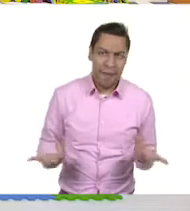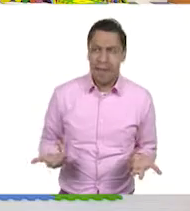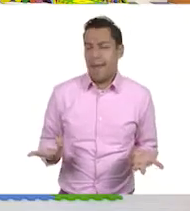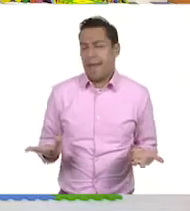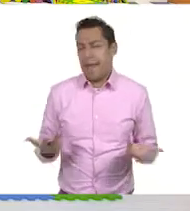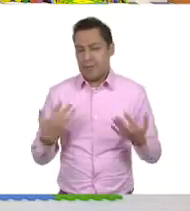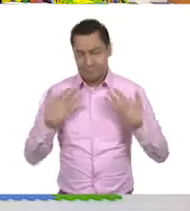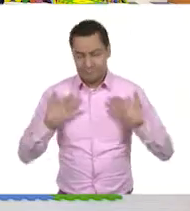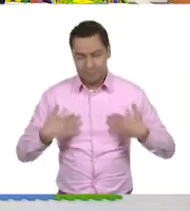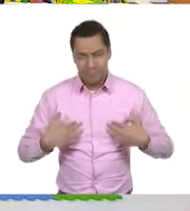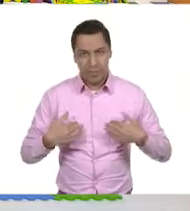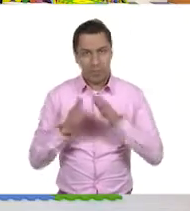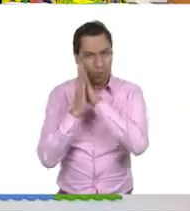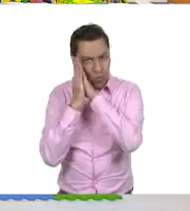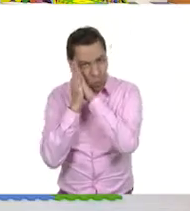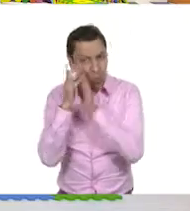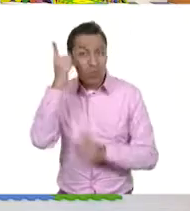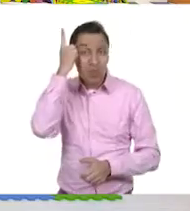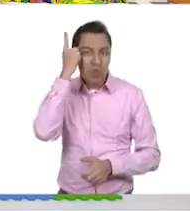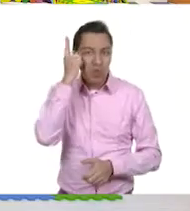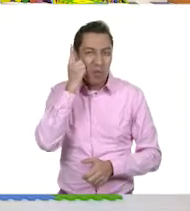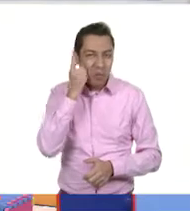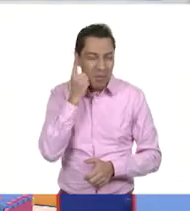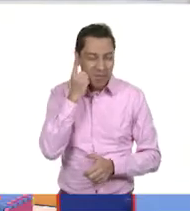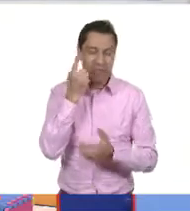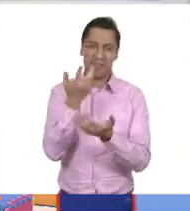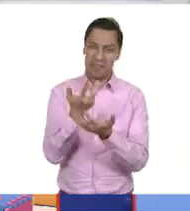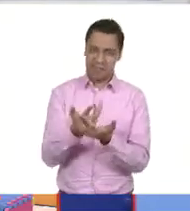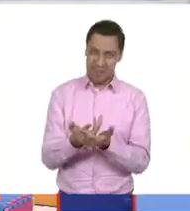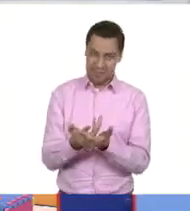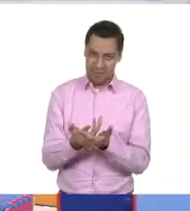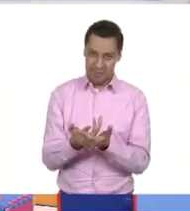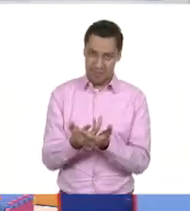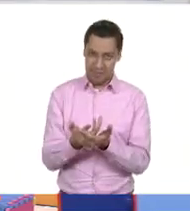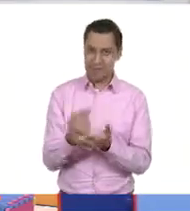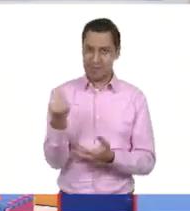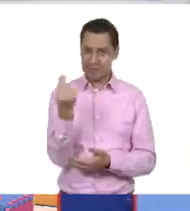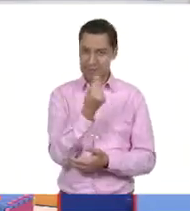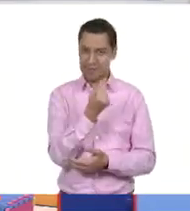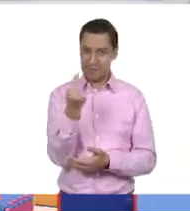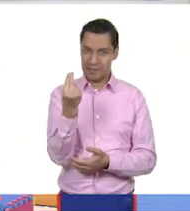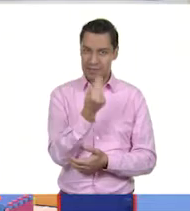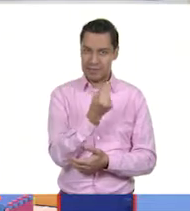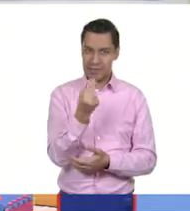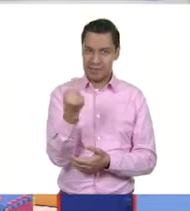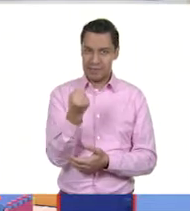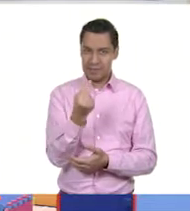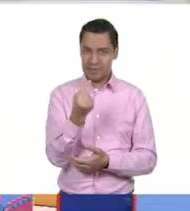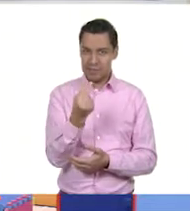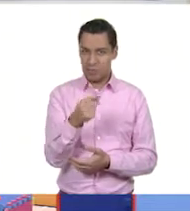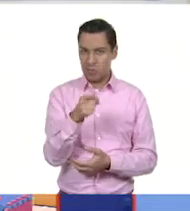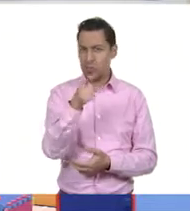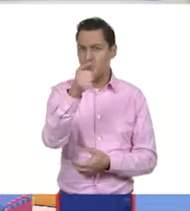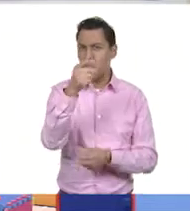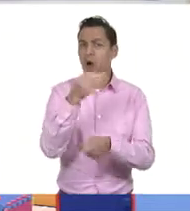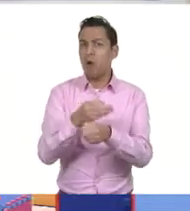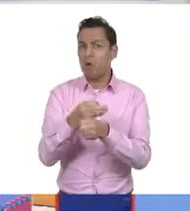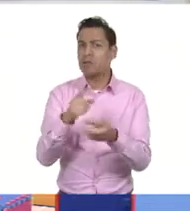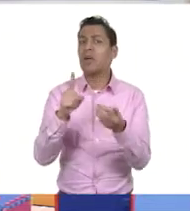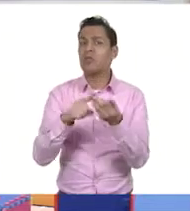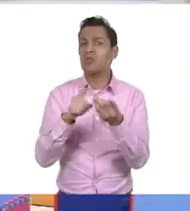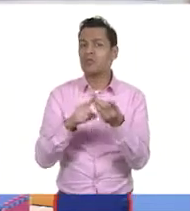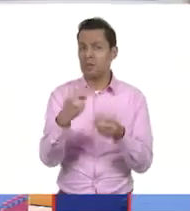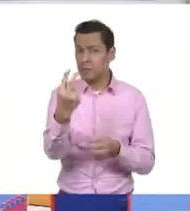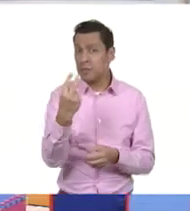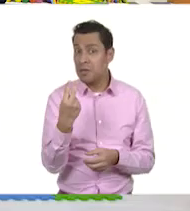vestimenta es... Dormir. Dormir, descansar. Por supuesto. Y, por ejemplo, ¿en dónde están ahorita viendo Aprende en Casa?